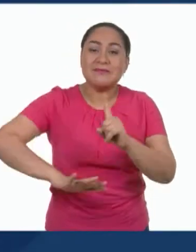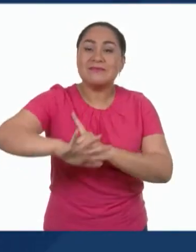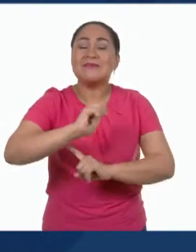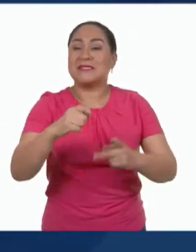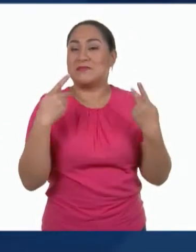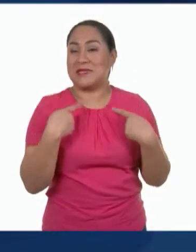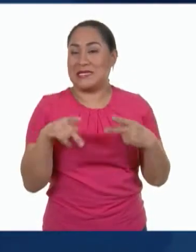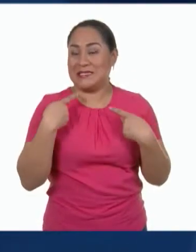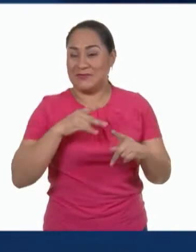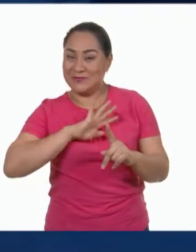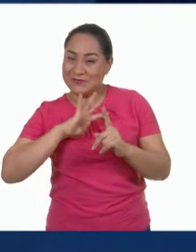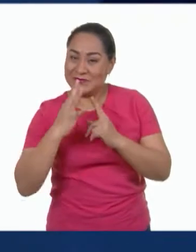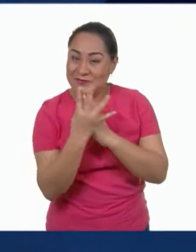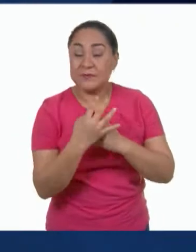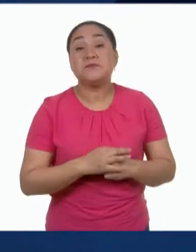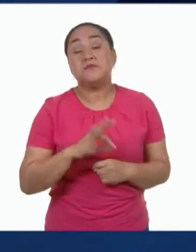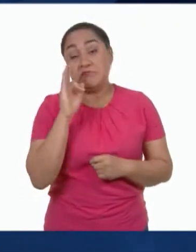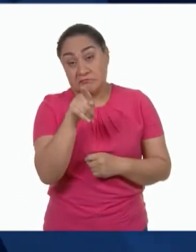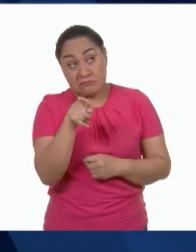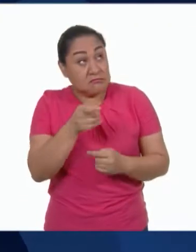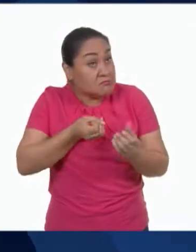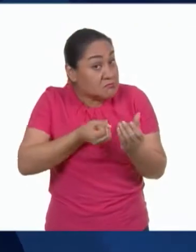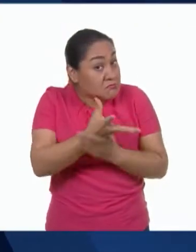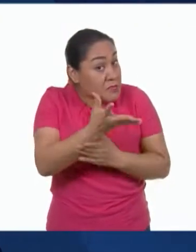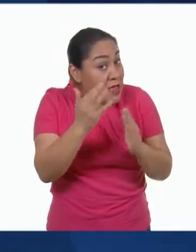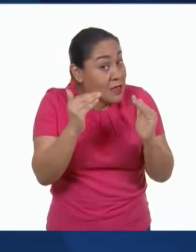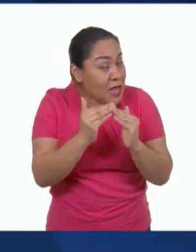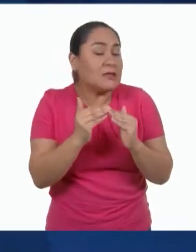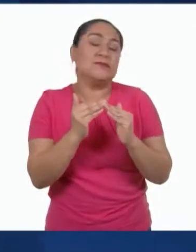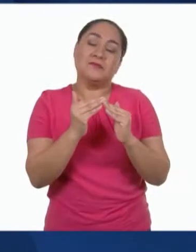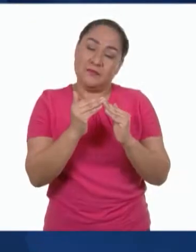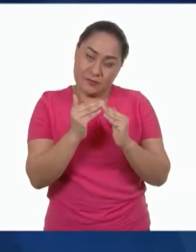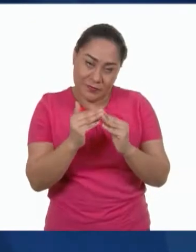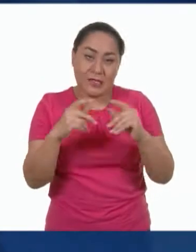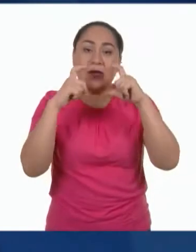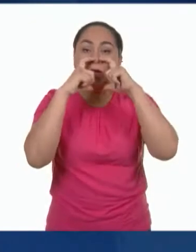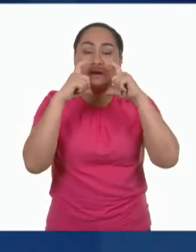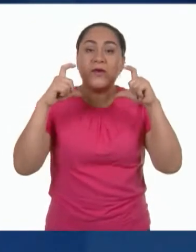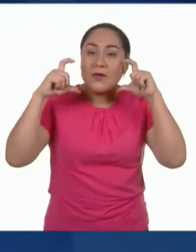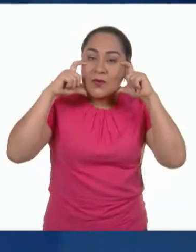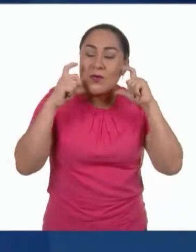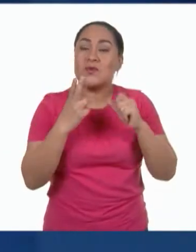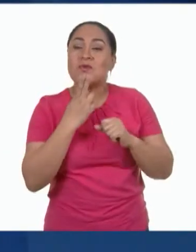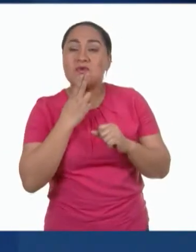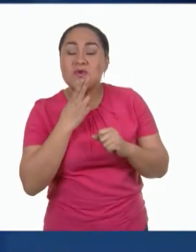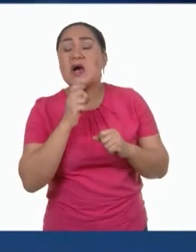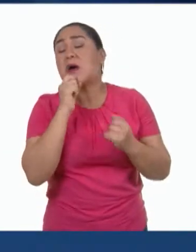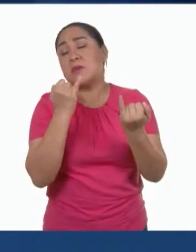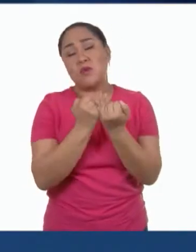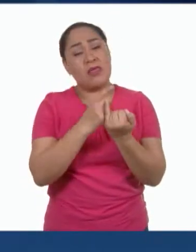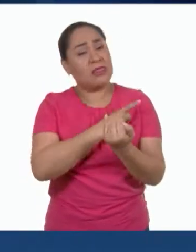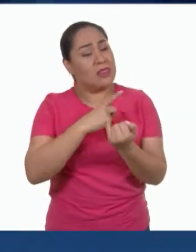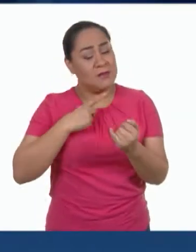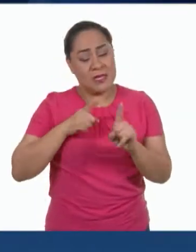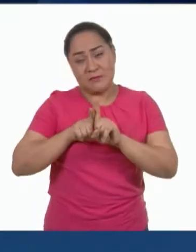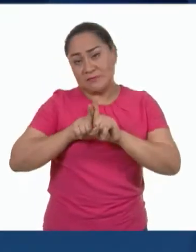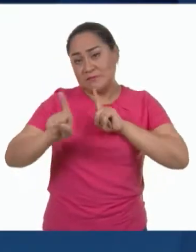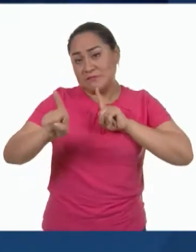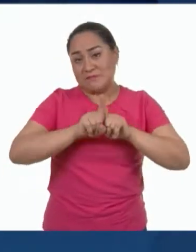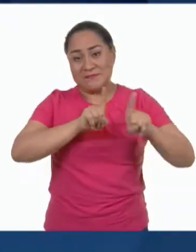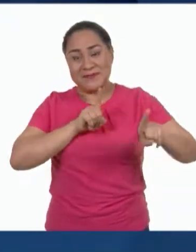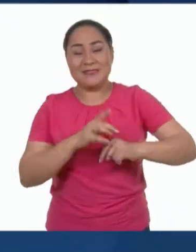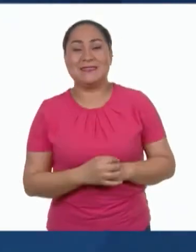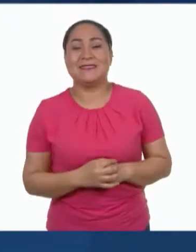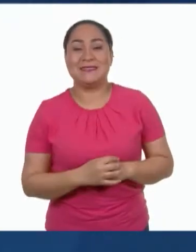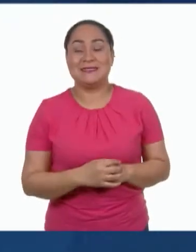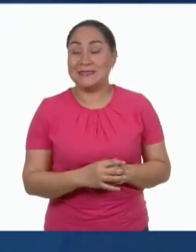rodean. Si sales de casa, usa cubrebocas y guarda la sana distancia. ¿Listas?